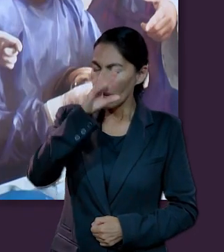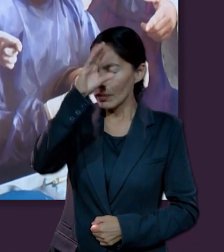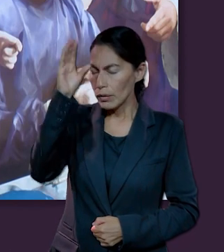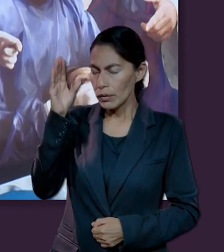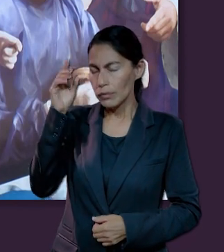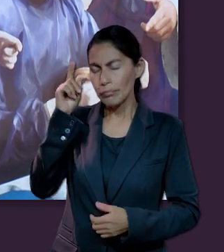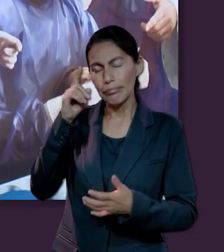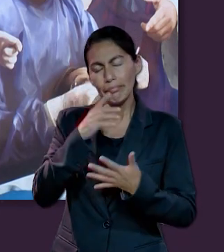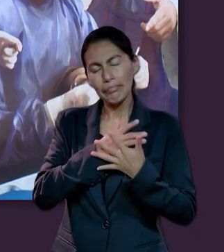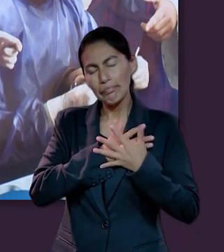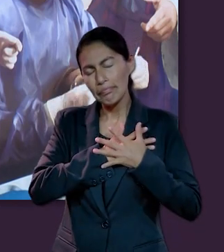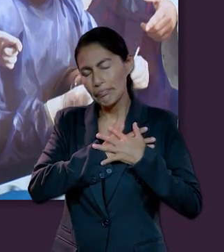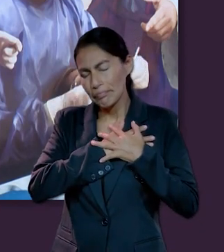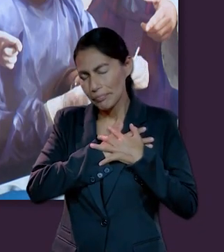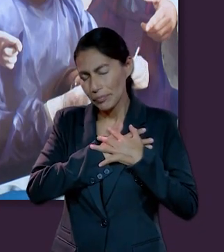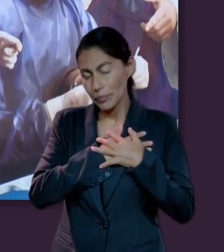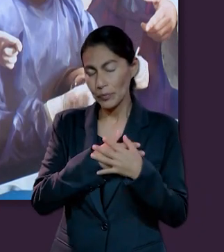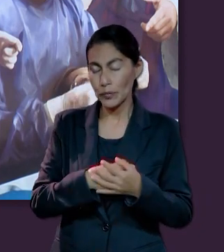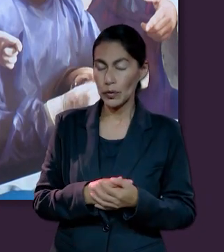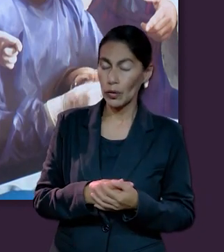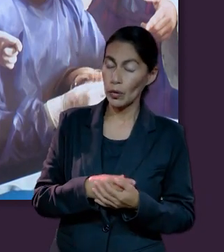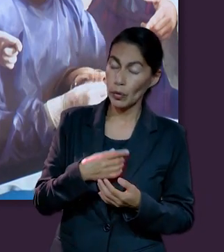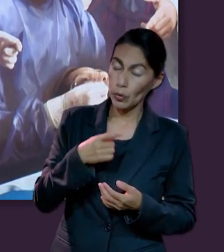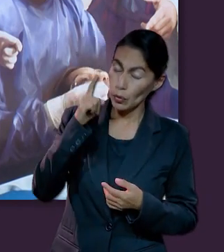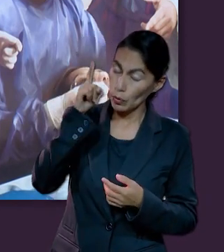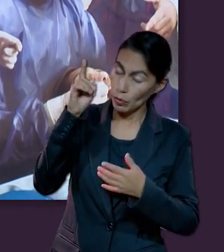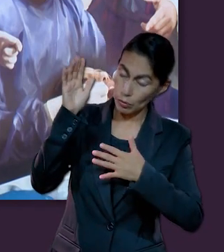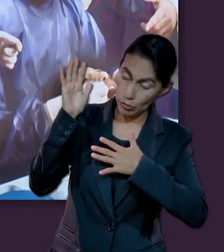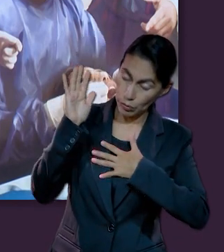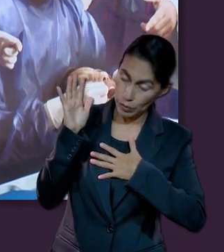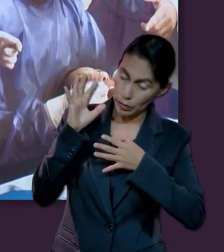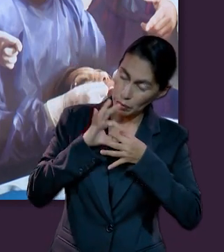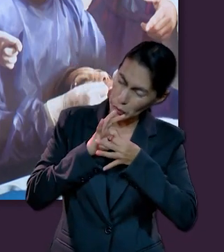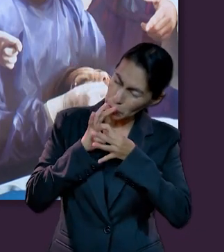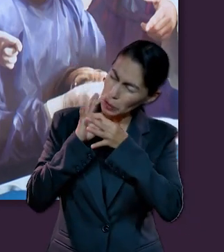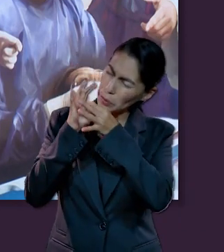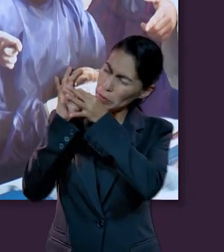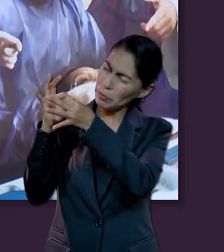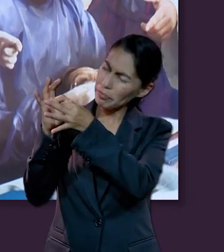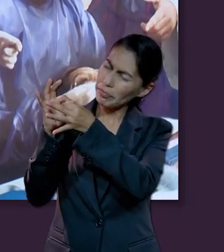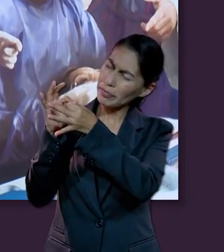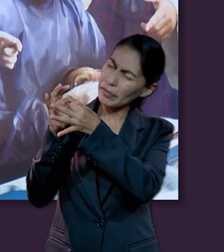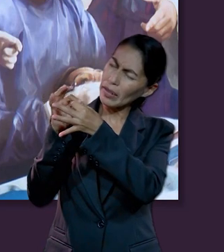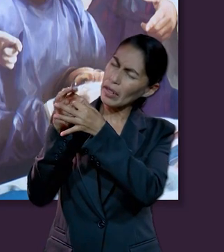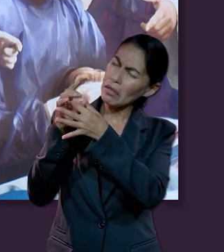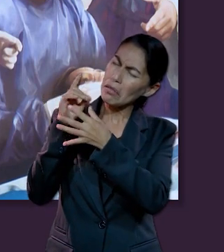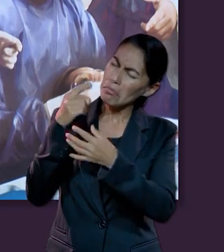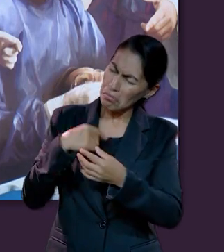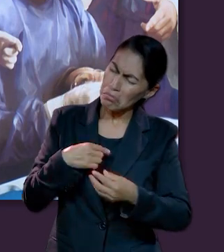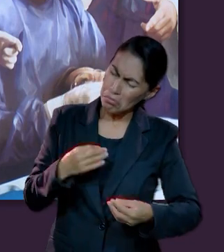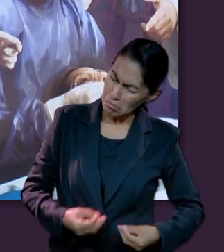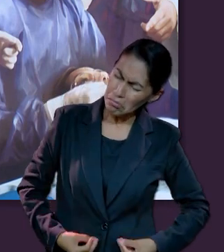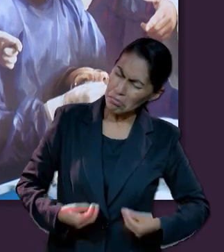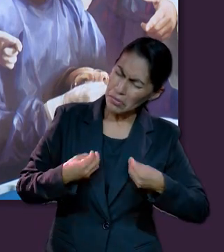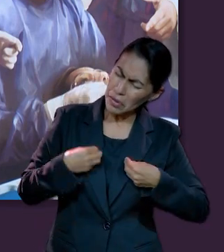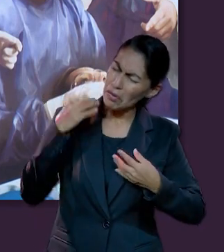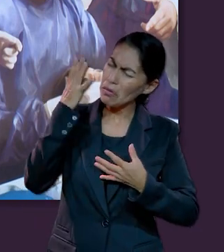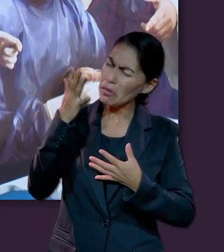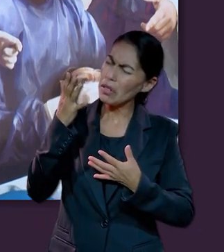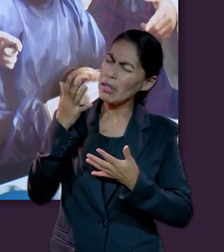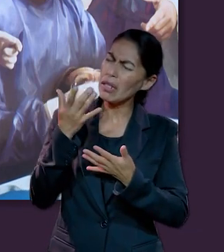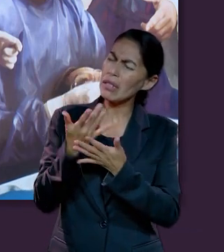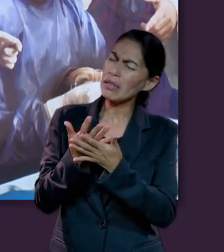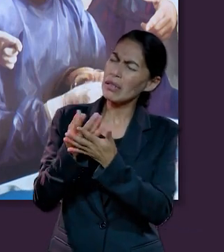Celestial, te estamos agradecidos, Señor, porque anclados en tus promesas tenemos esperanza para esta vida y la